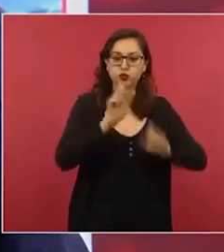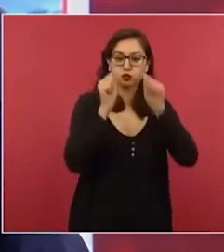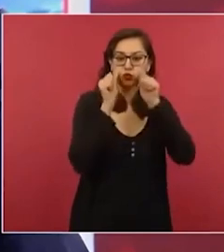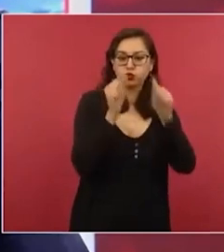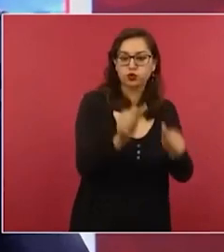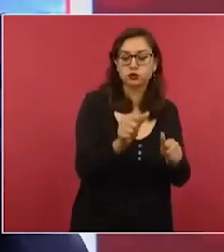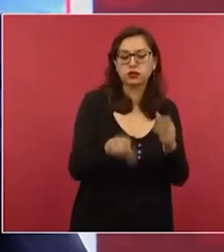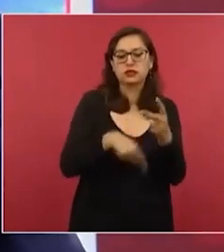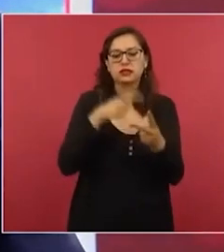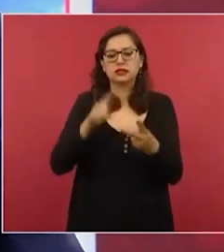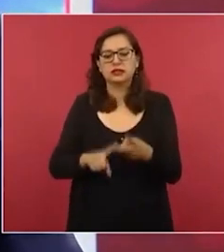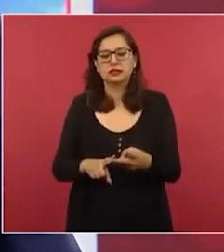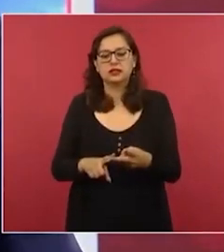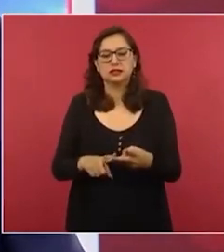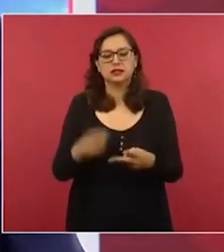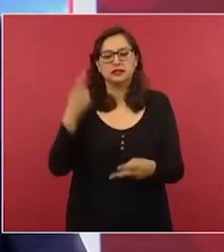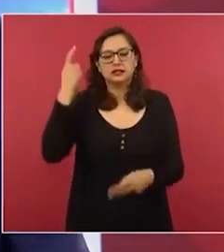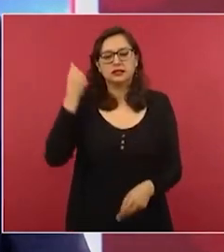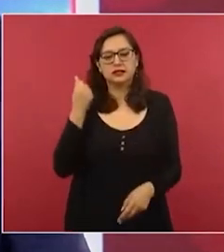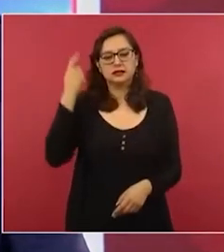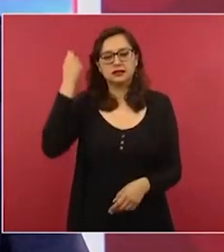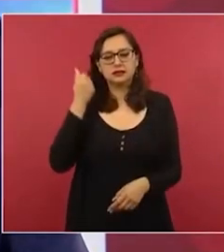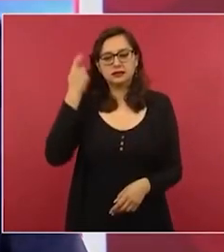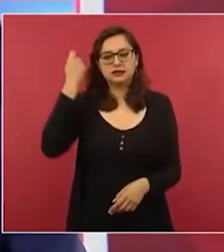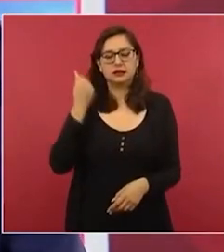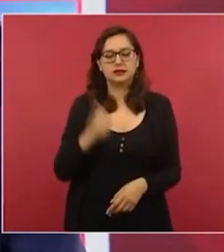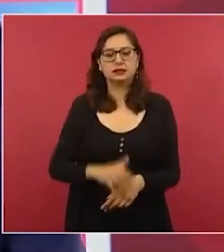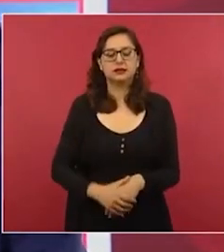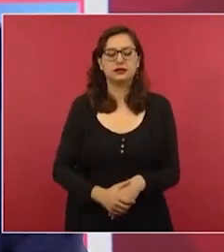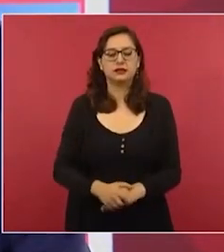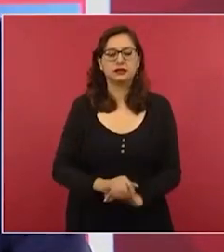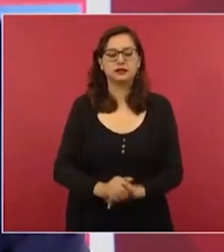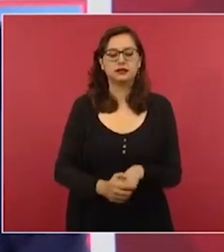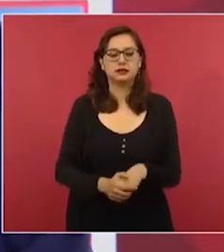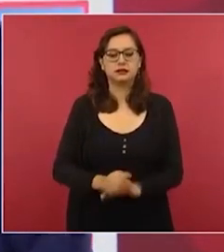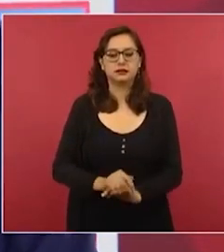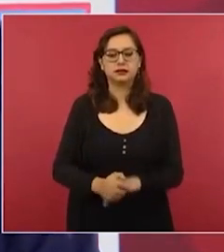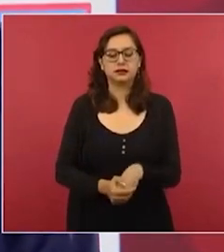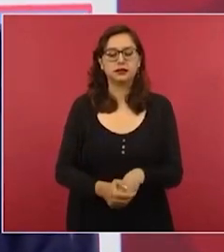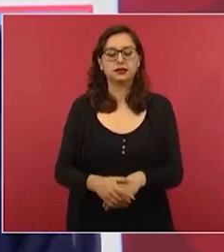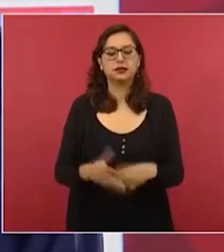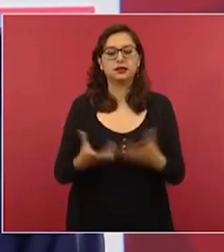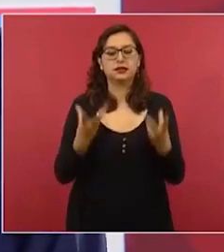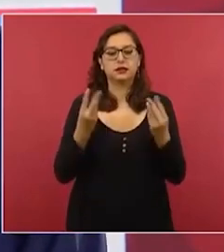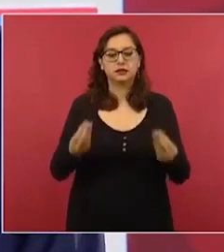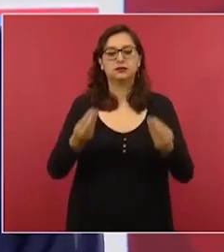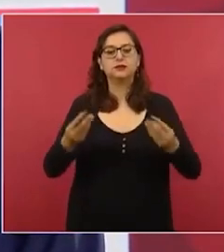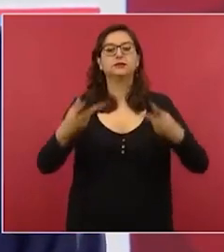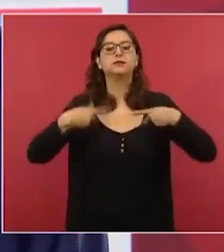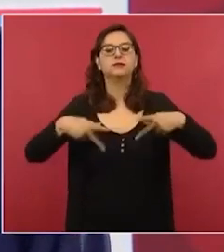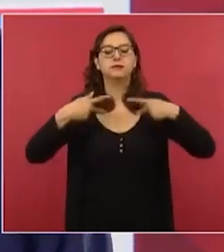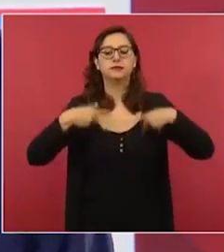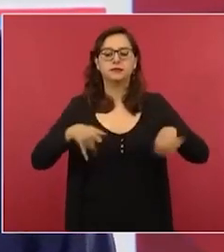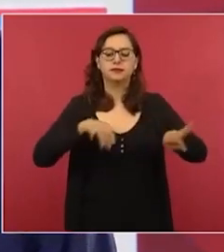también lamentable muchos que se dedican al periodismo terminan